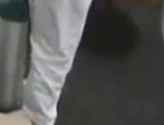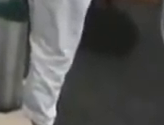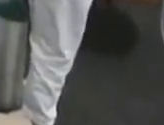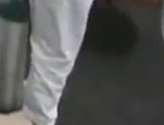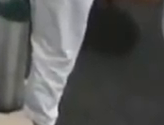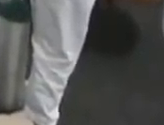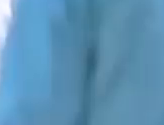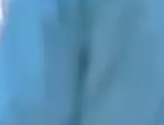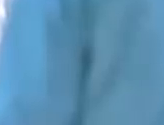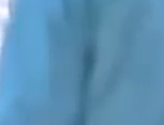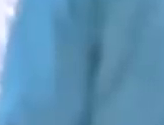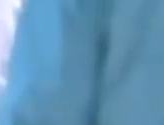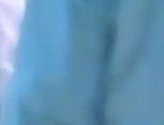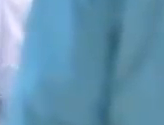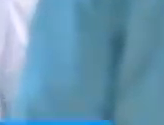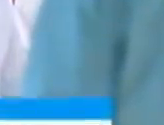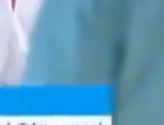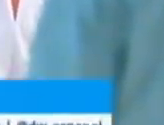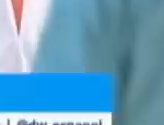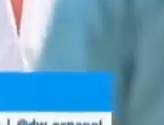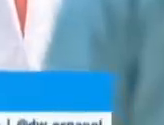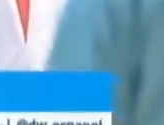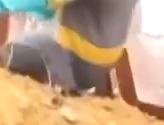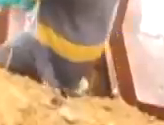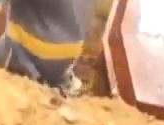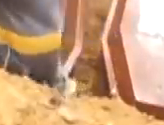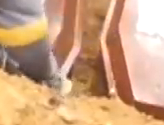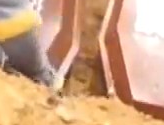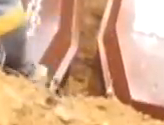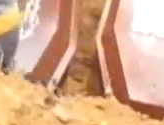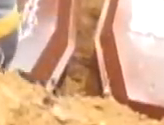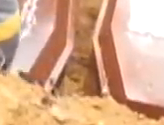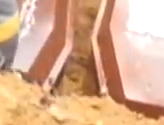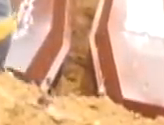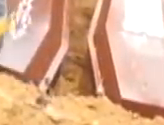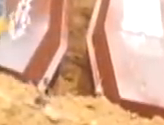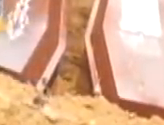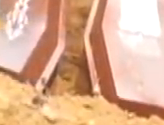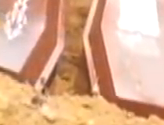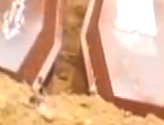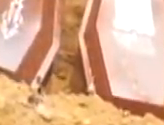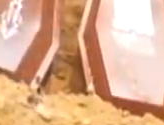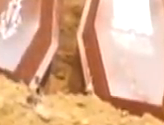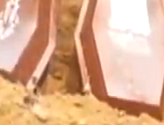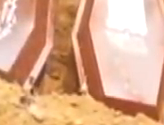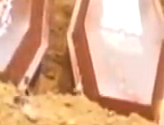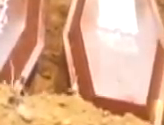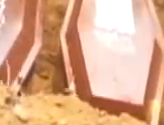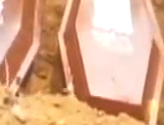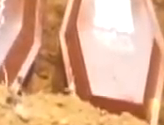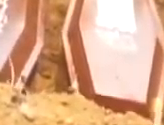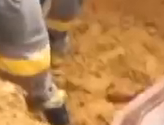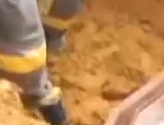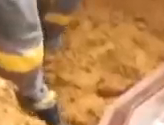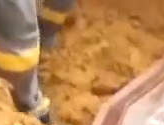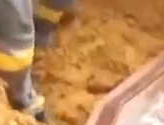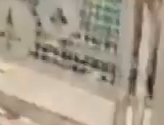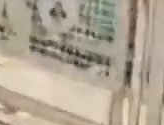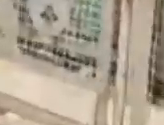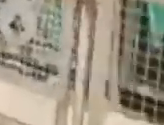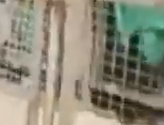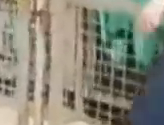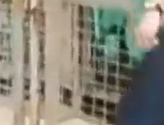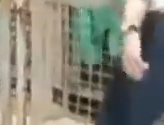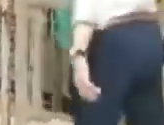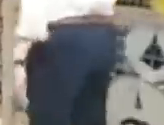no hay suficientes camas para los enfermos pero sí nuevas fosas para los fallecidos mientras esto pasa el presidente brasileño